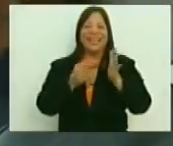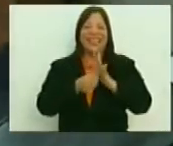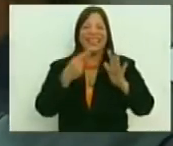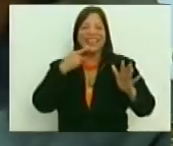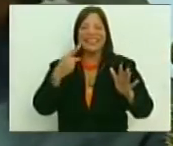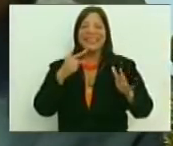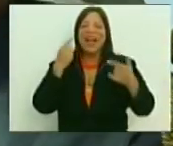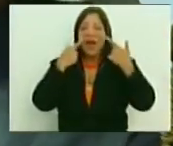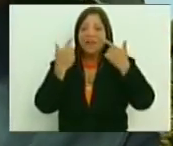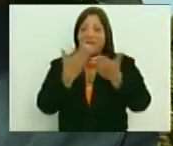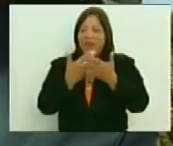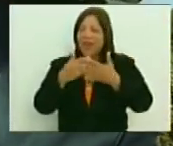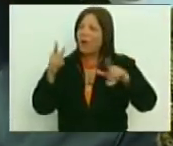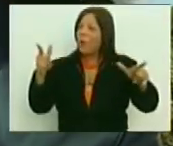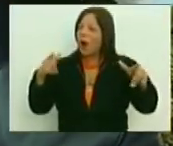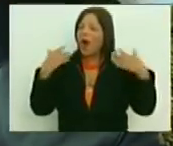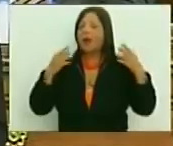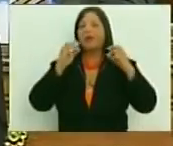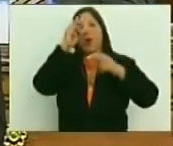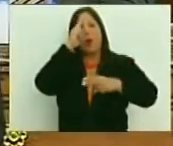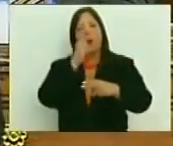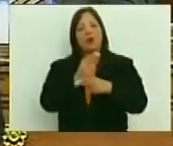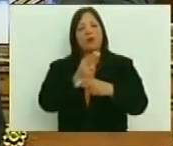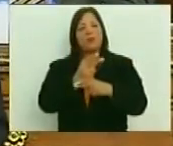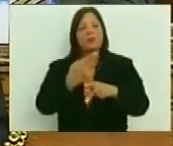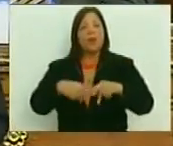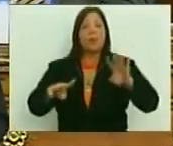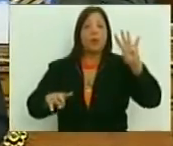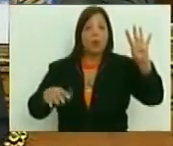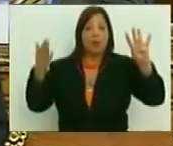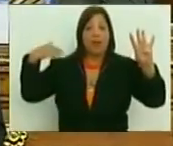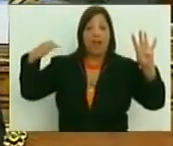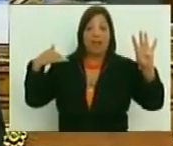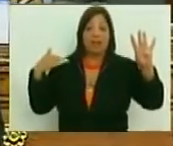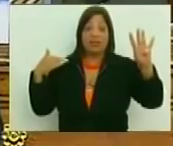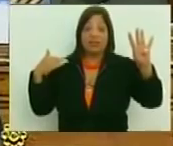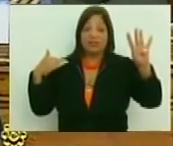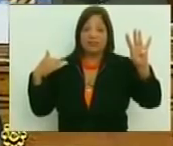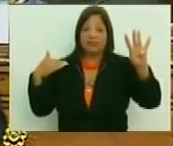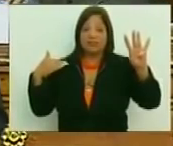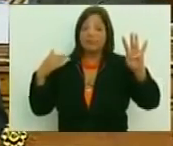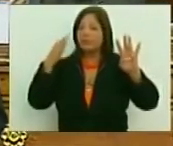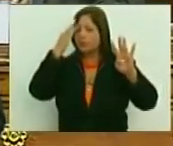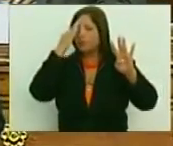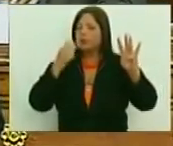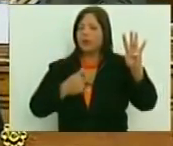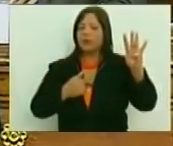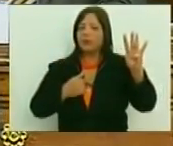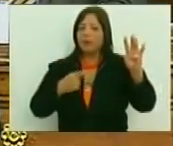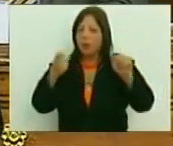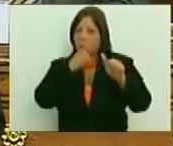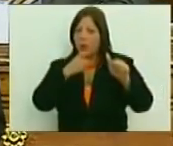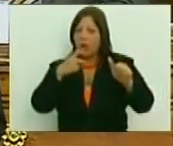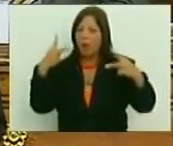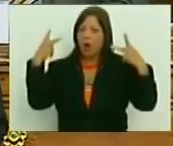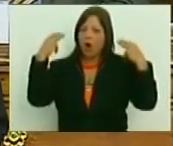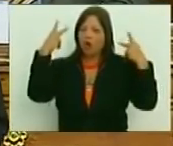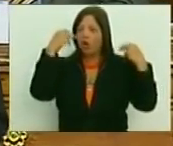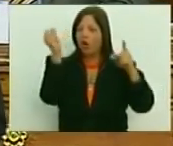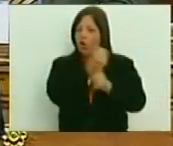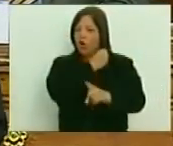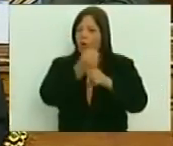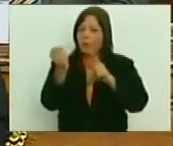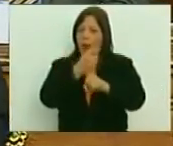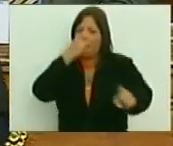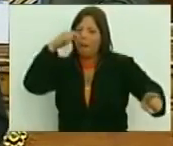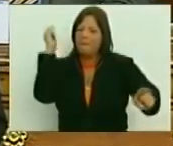Entonces, verlos a todos aquí es para mí un honor. Pero en la Cuarta República, ¿qué fuimos? Adán, tú lo sabes, nos buscaban para cortarnos el pelo, nos golpeaban,